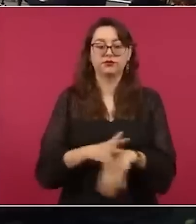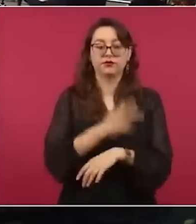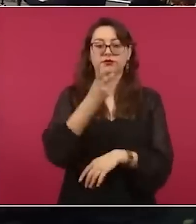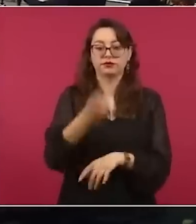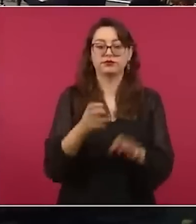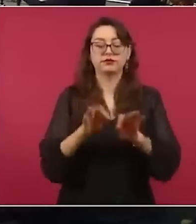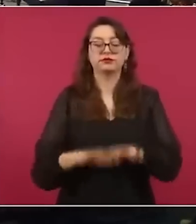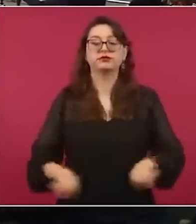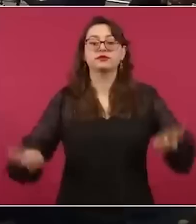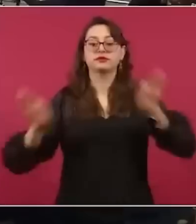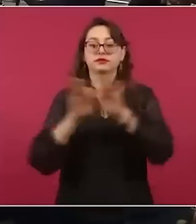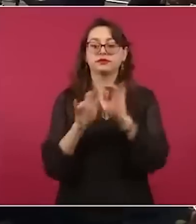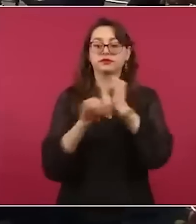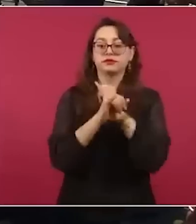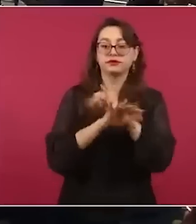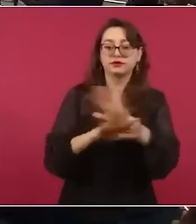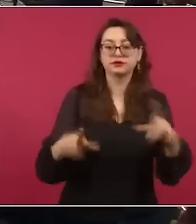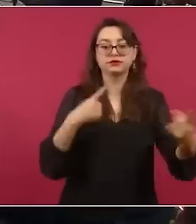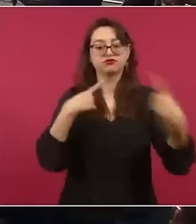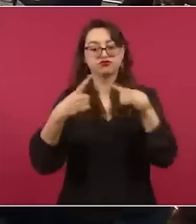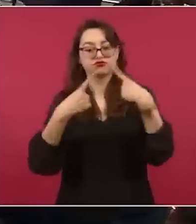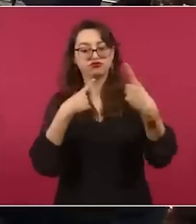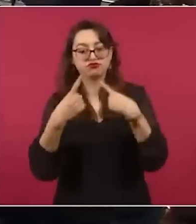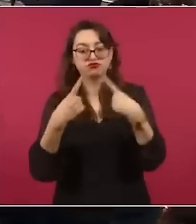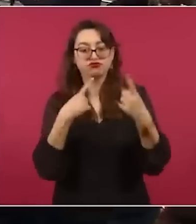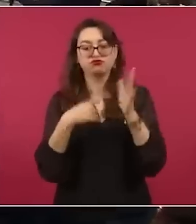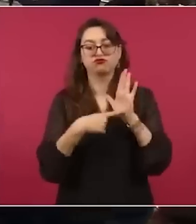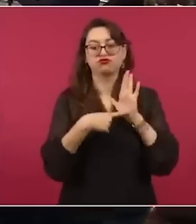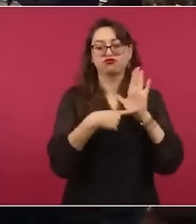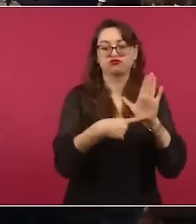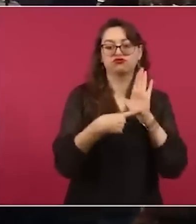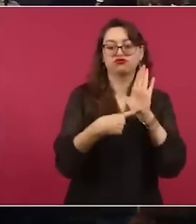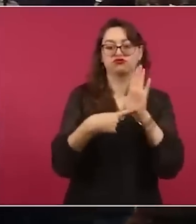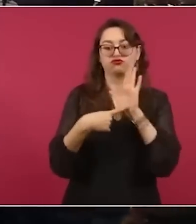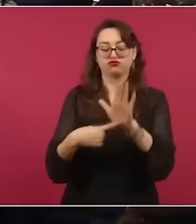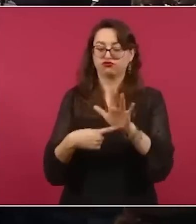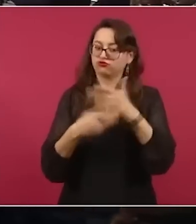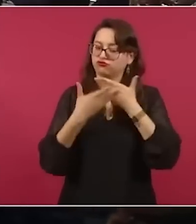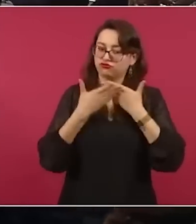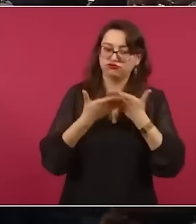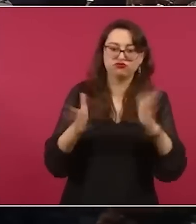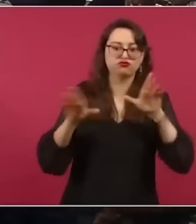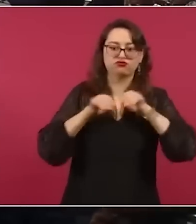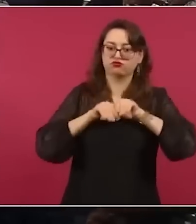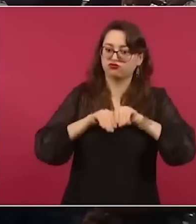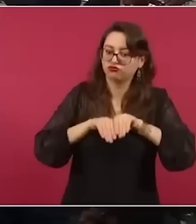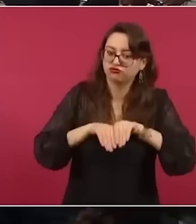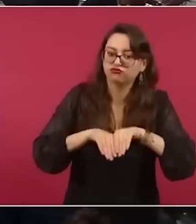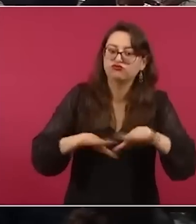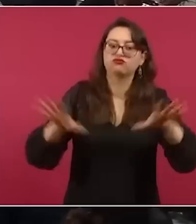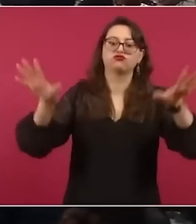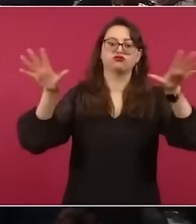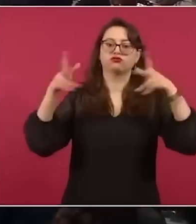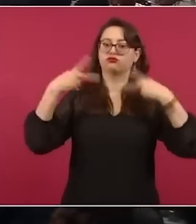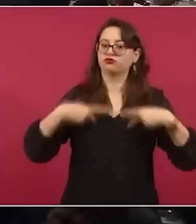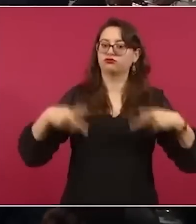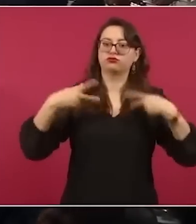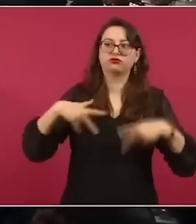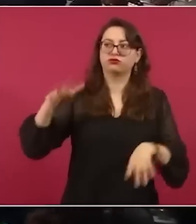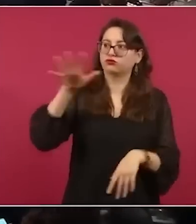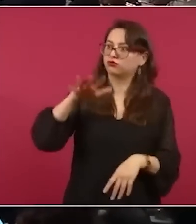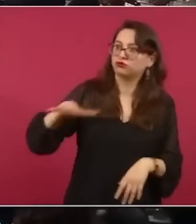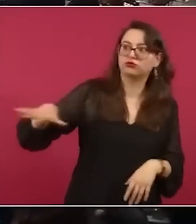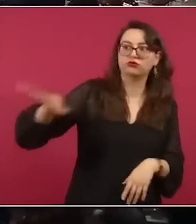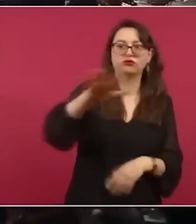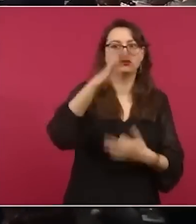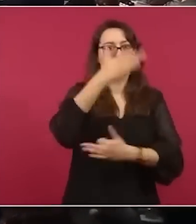este asunto y hacerlo público, que la vida pública sea cada vez más pública